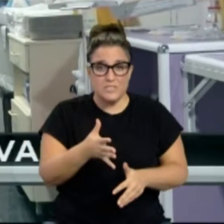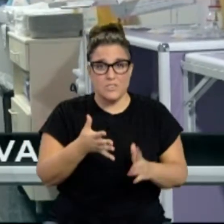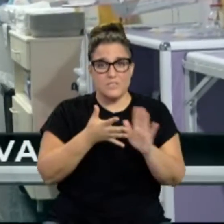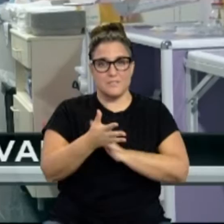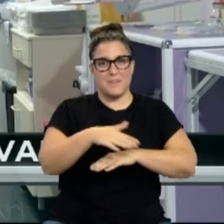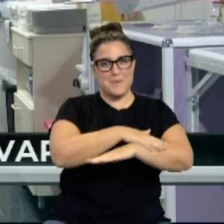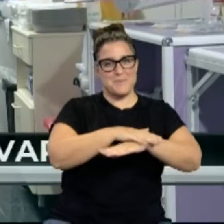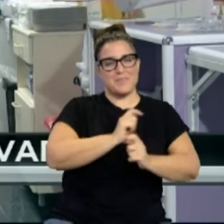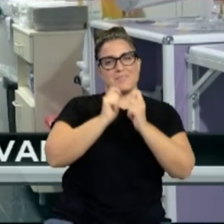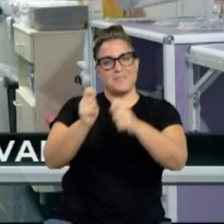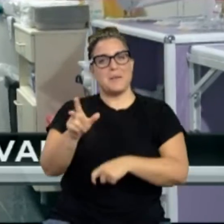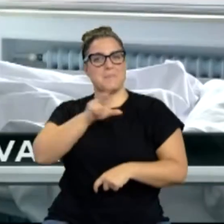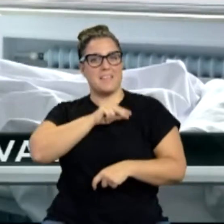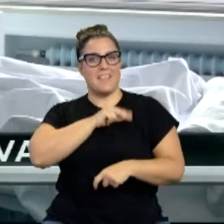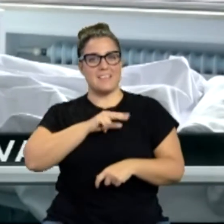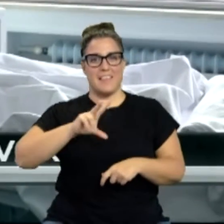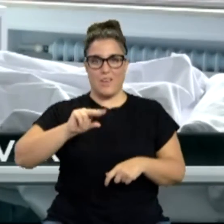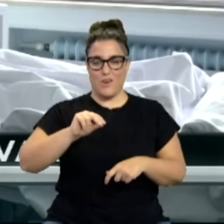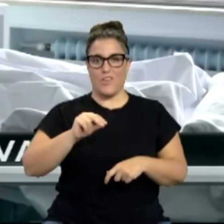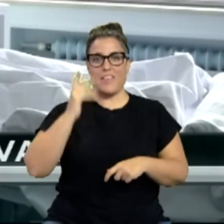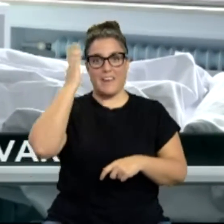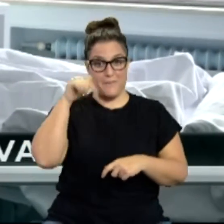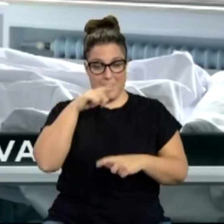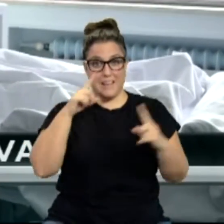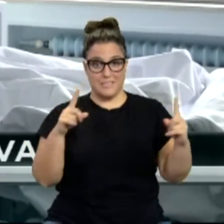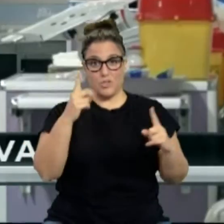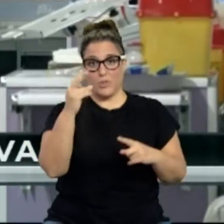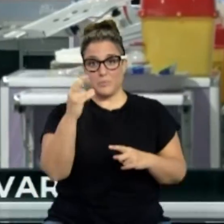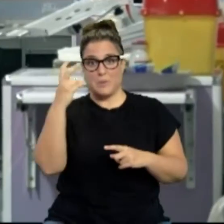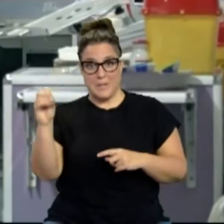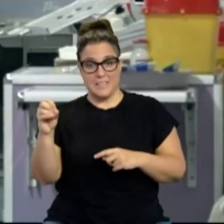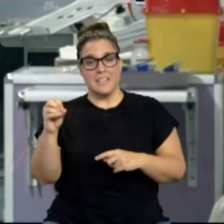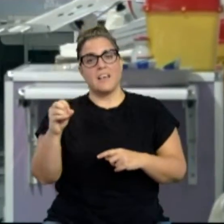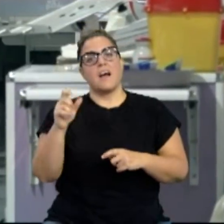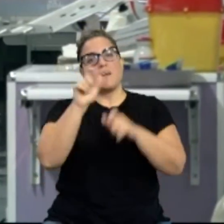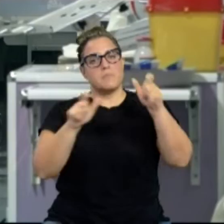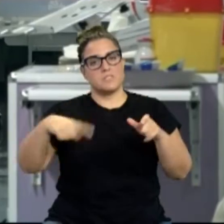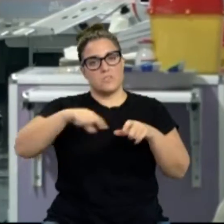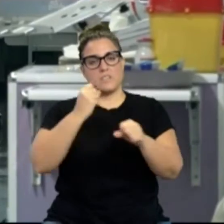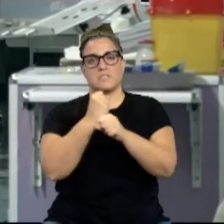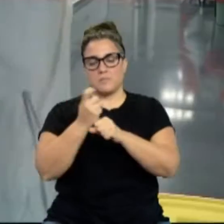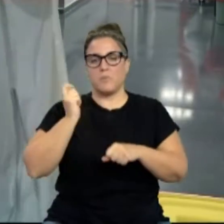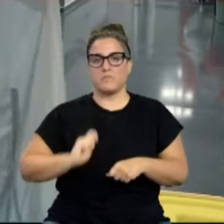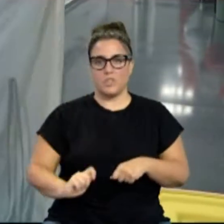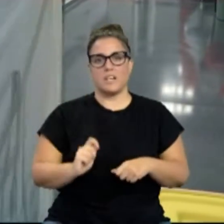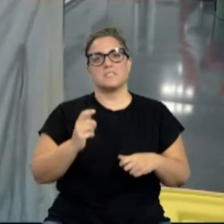concede la medalla de oro de Navarra de este 2020 al personal sanitario y sociosanitario.